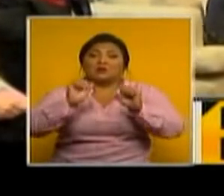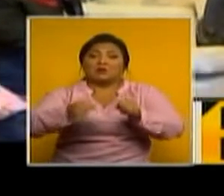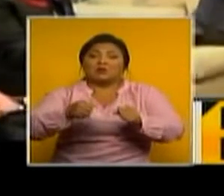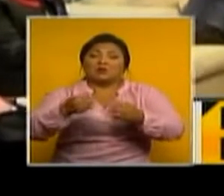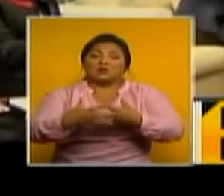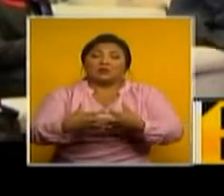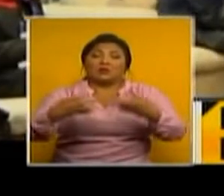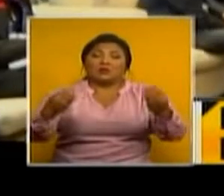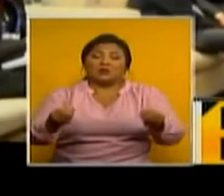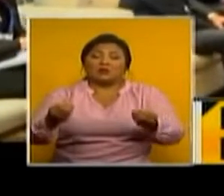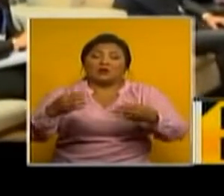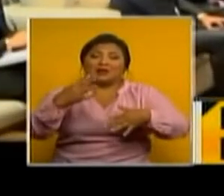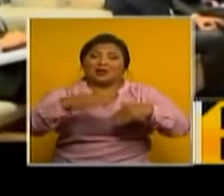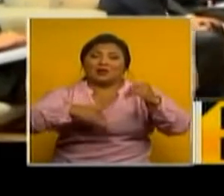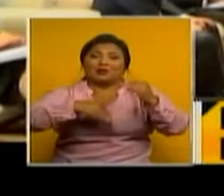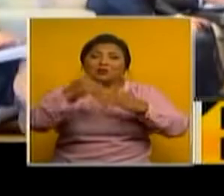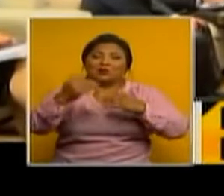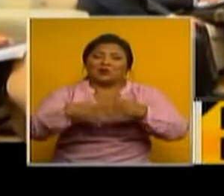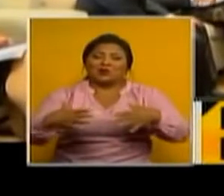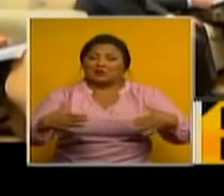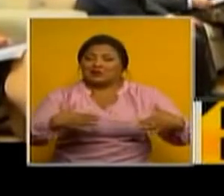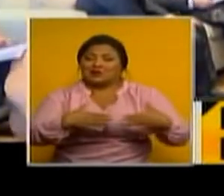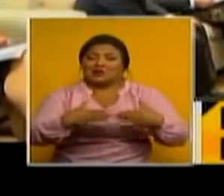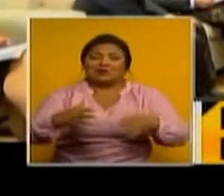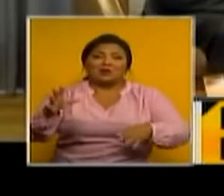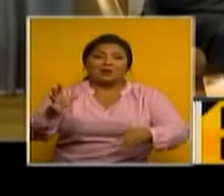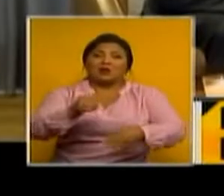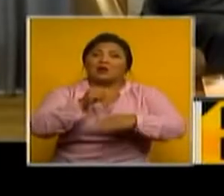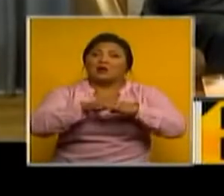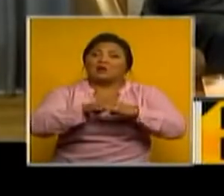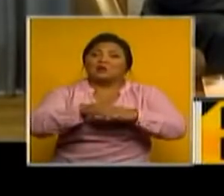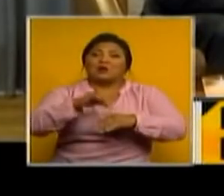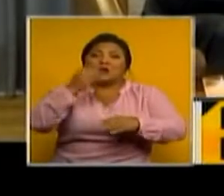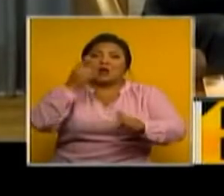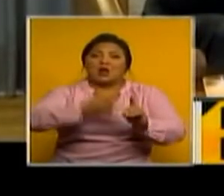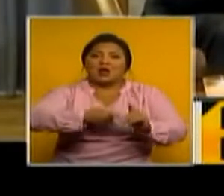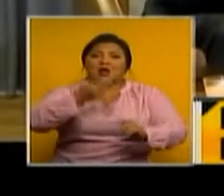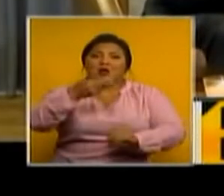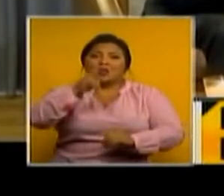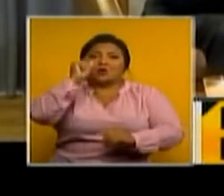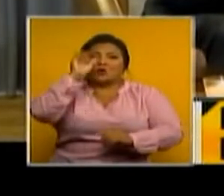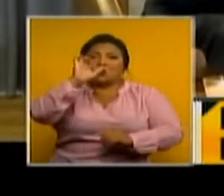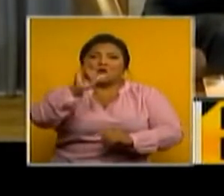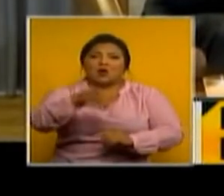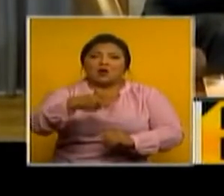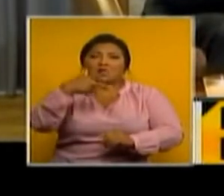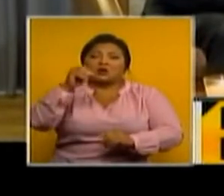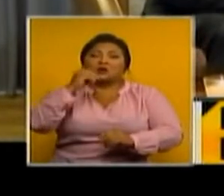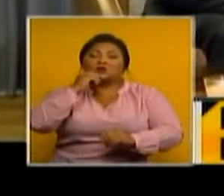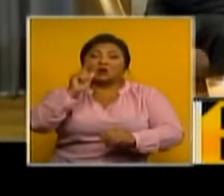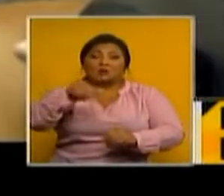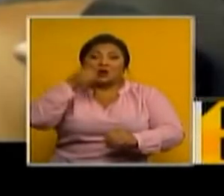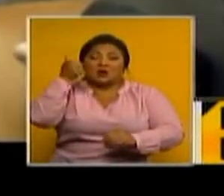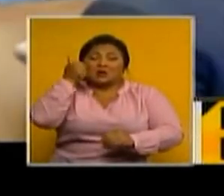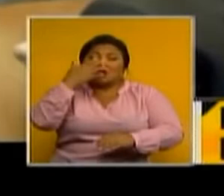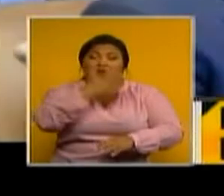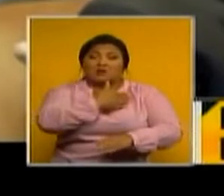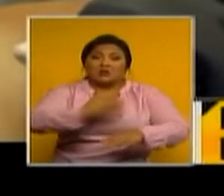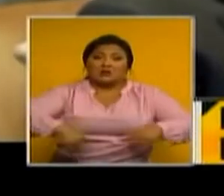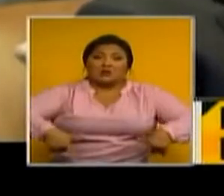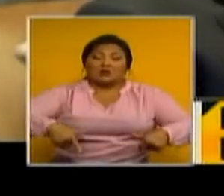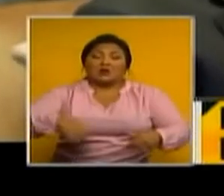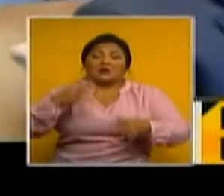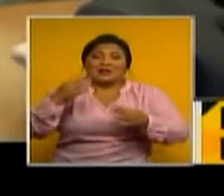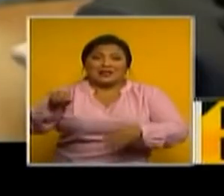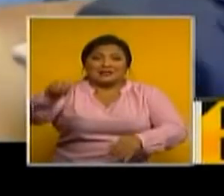desmantelar la estructura delictiva y capturar alias aguacho. Mañana el presidente Moreno tomará parte de la ceremonia de cambio de